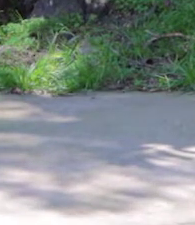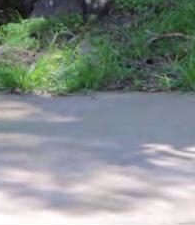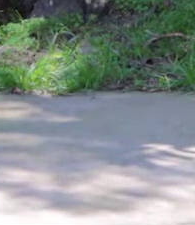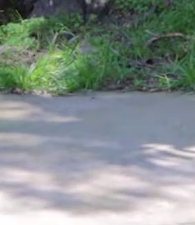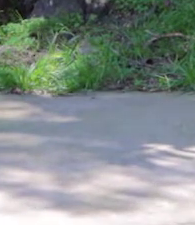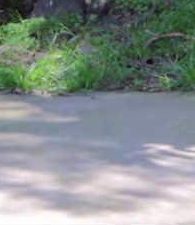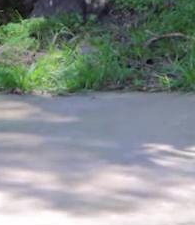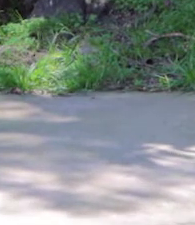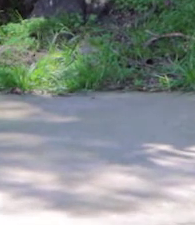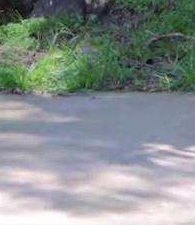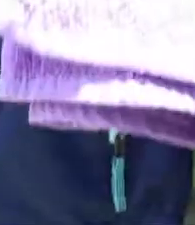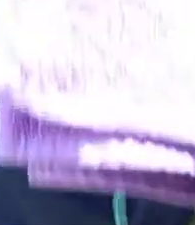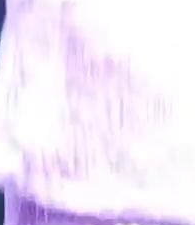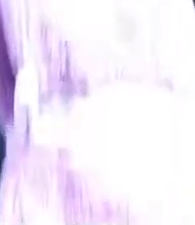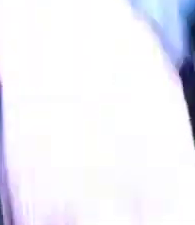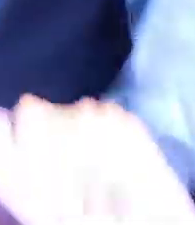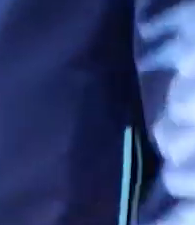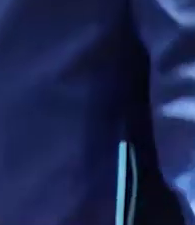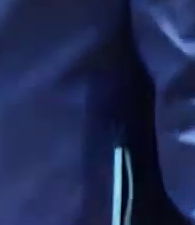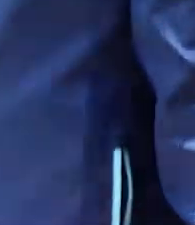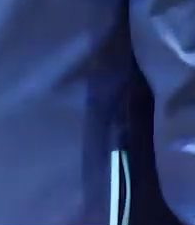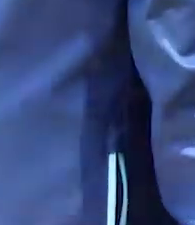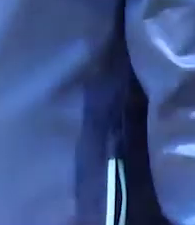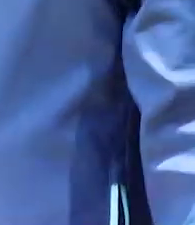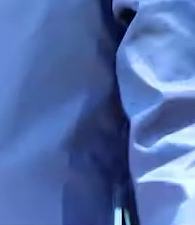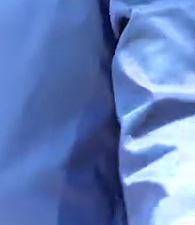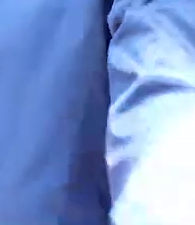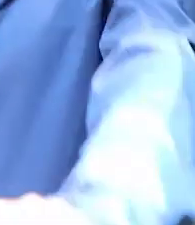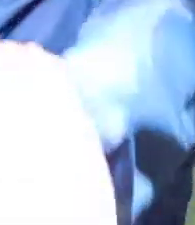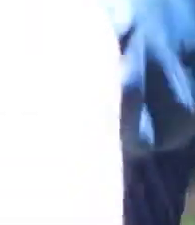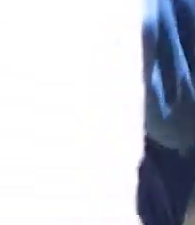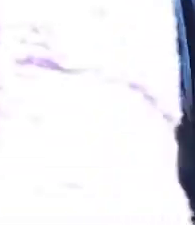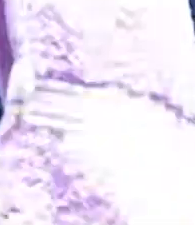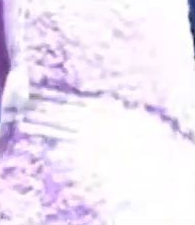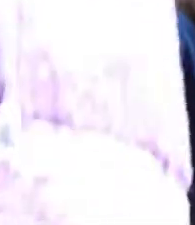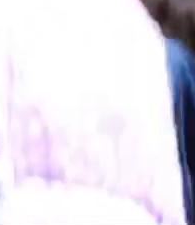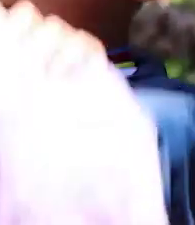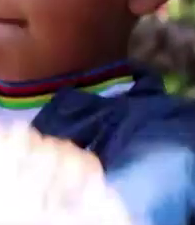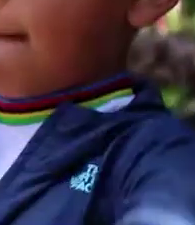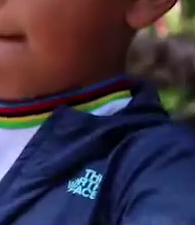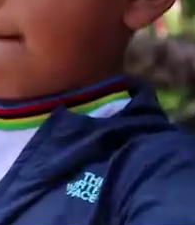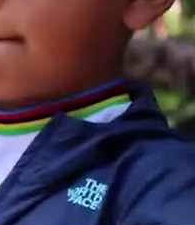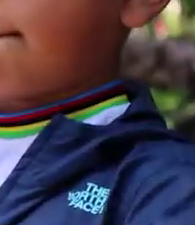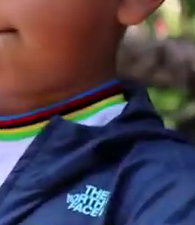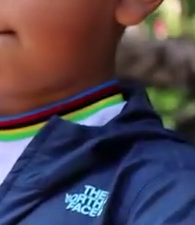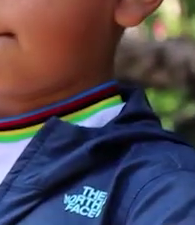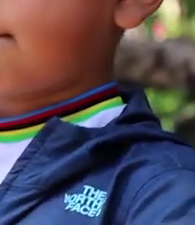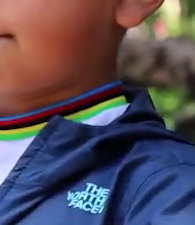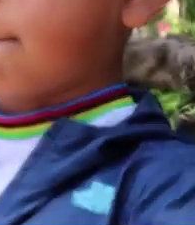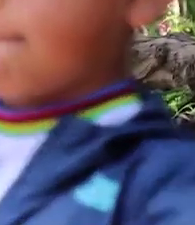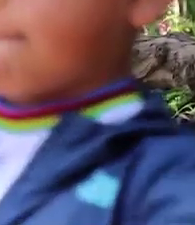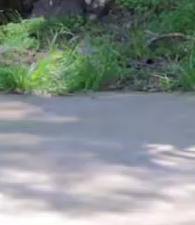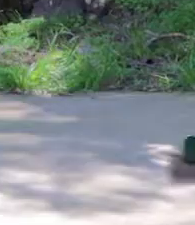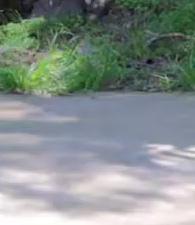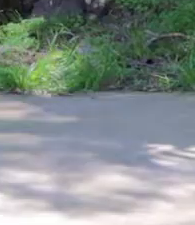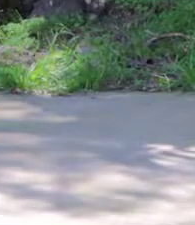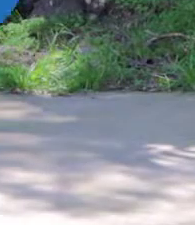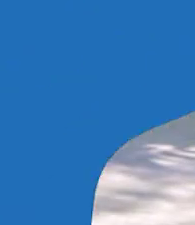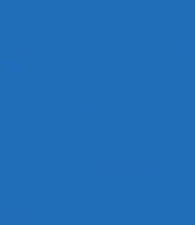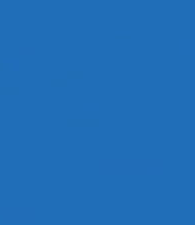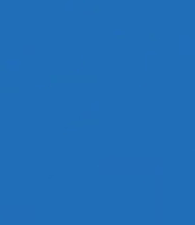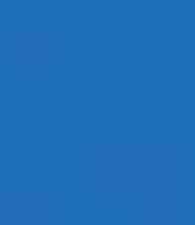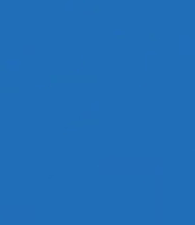Y bajar en una extensión. Vamos a subir los brazos a la altura de los hombros. Bajamos y subimos.